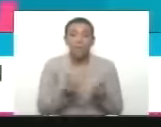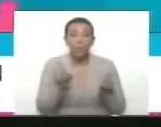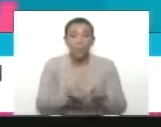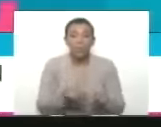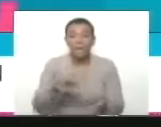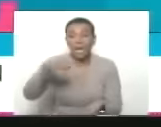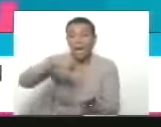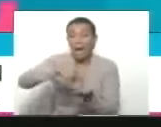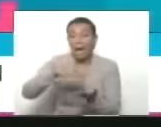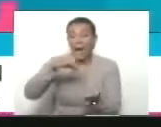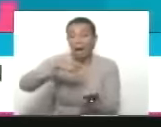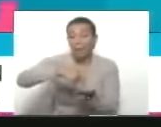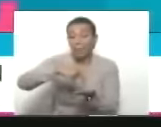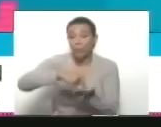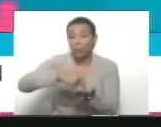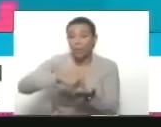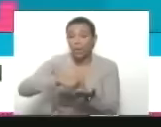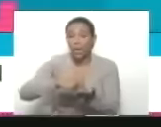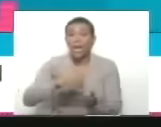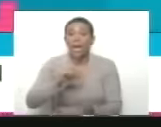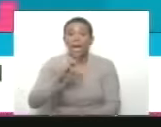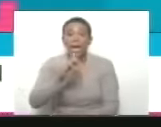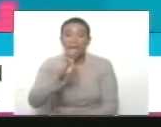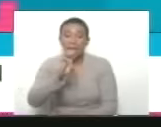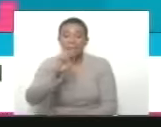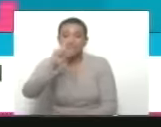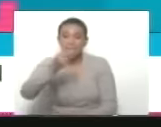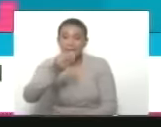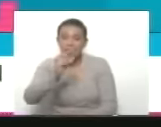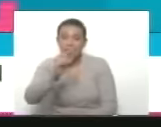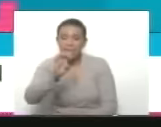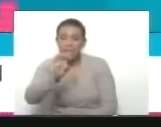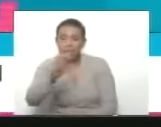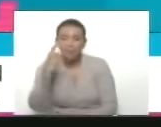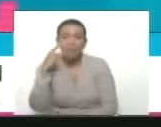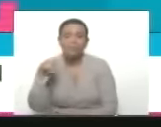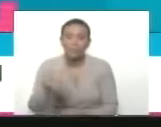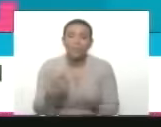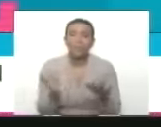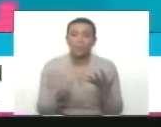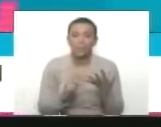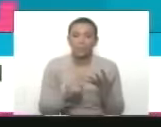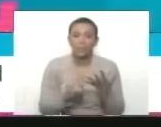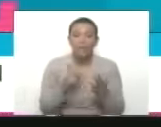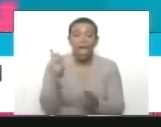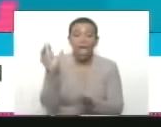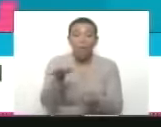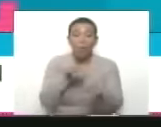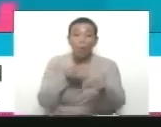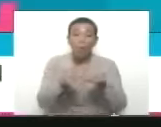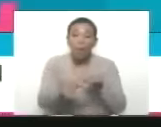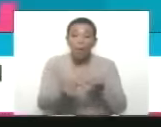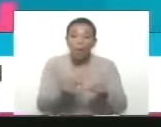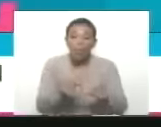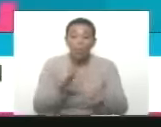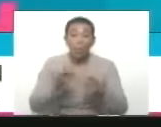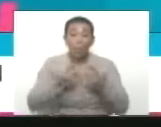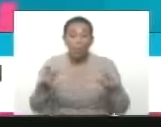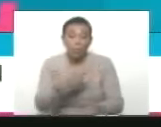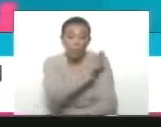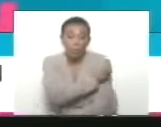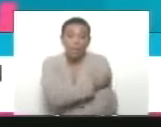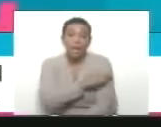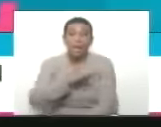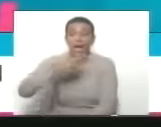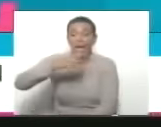en Carabobo la ciudad hospitalaria Enrique Tejera correcto en Cogedes el hospital general doctor